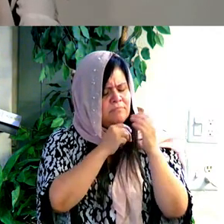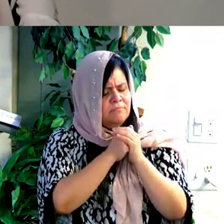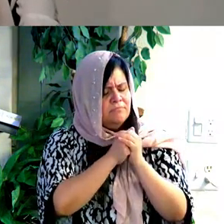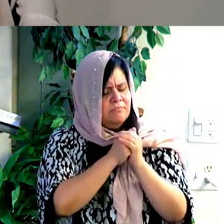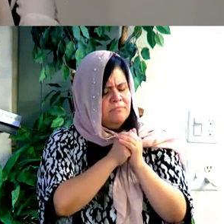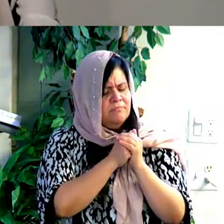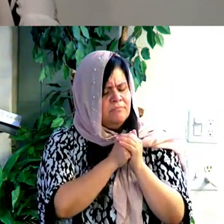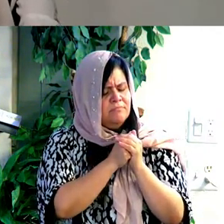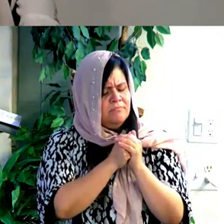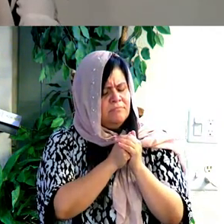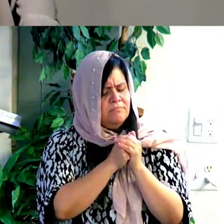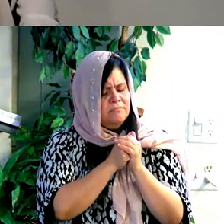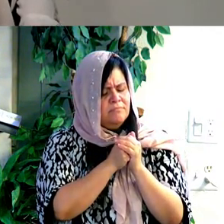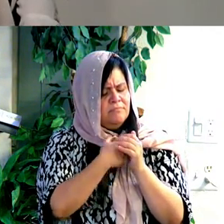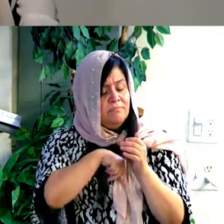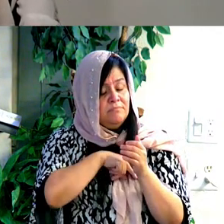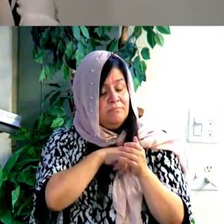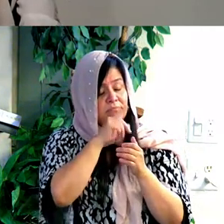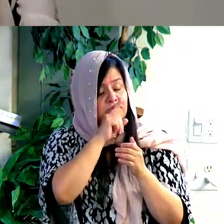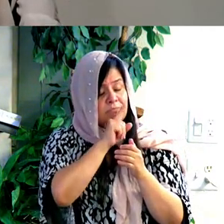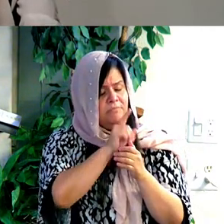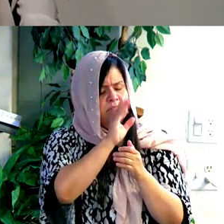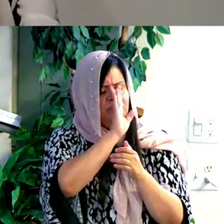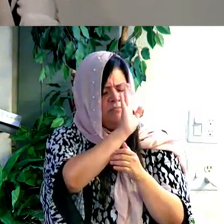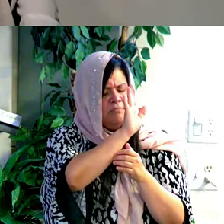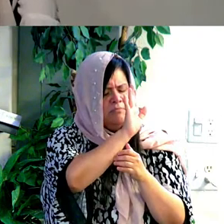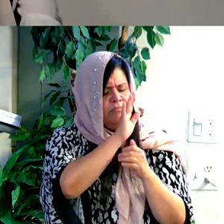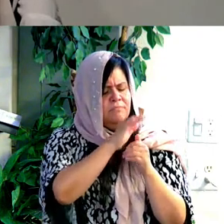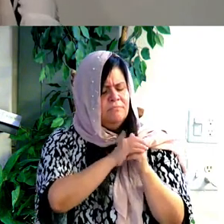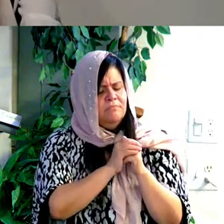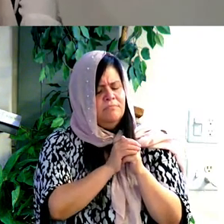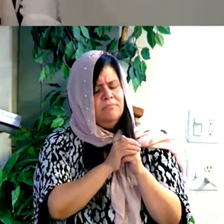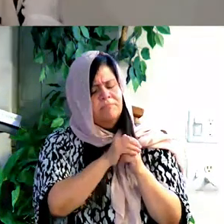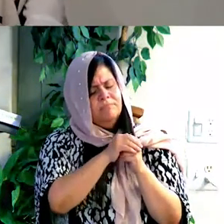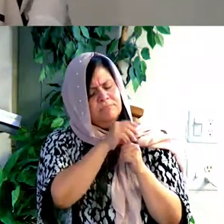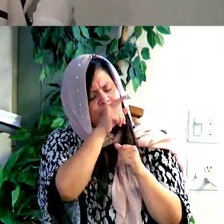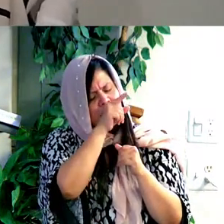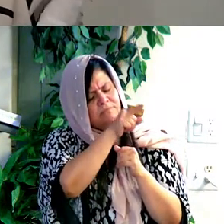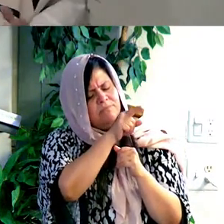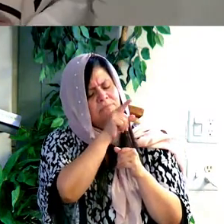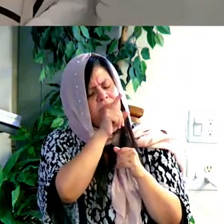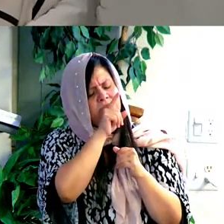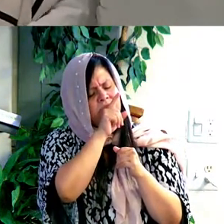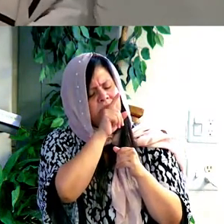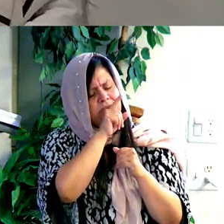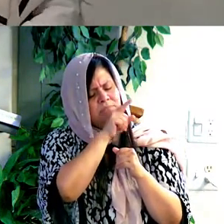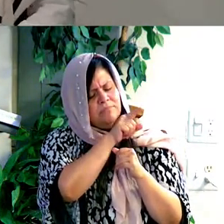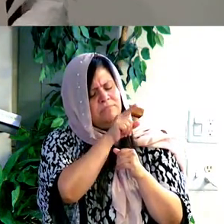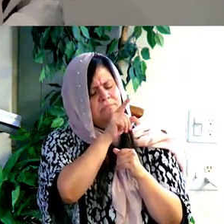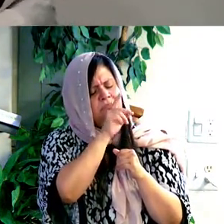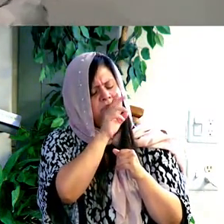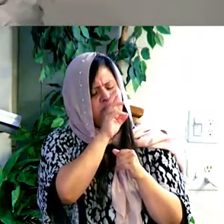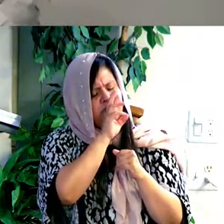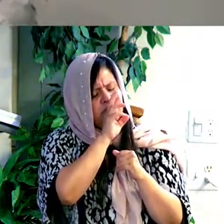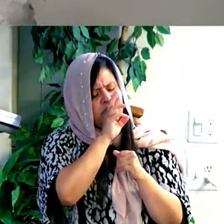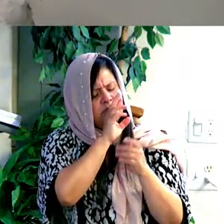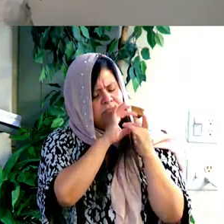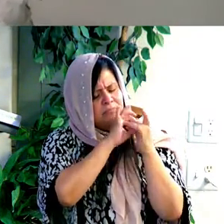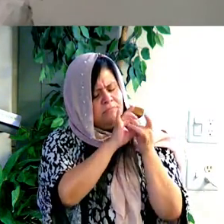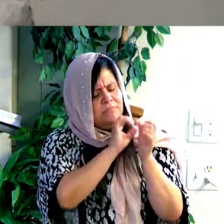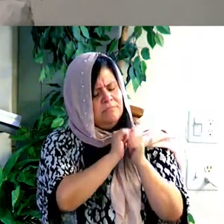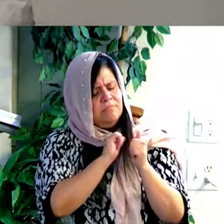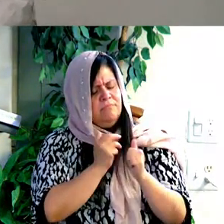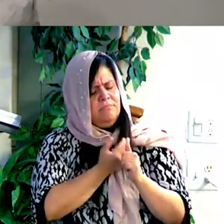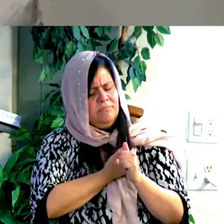Igual que tú dijiste que nosotros somos tuyos. Tuyos. Perdón. tú eres de nosotros. Tuyos.